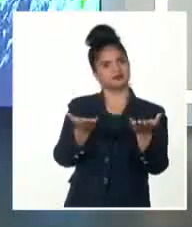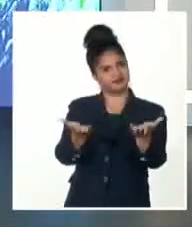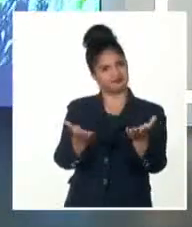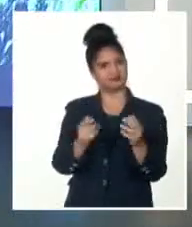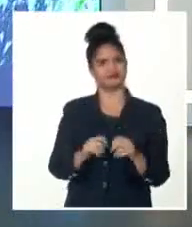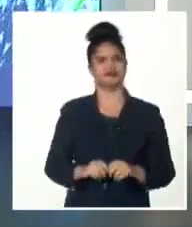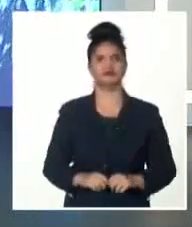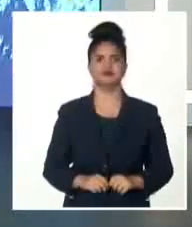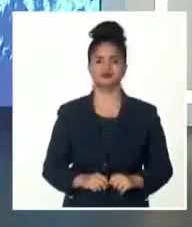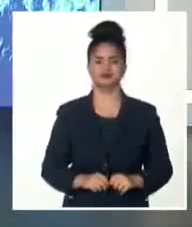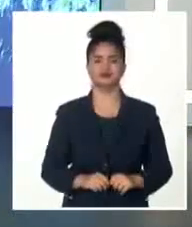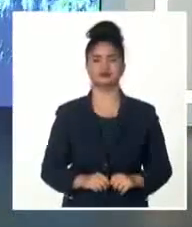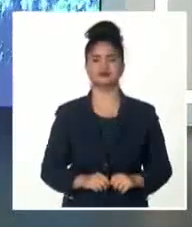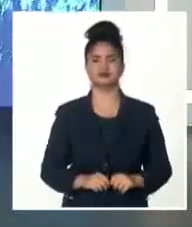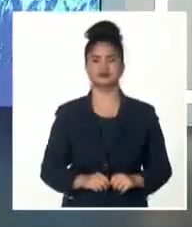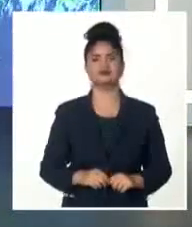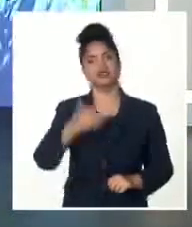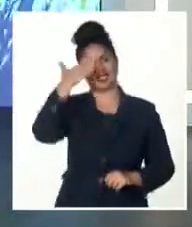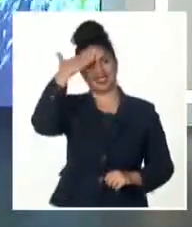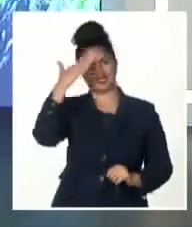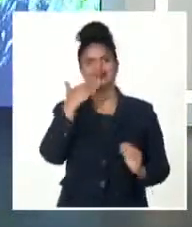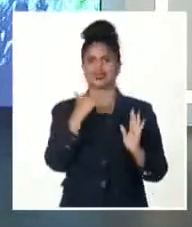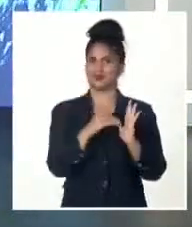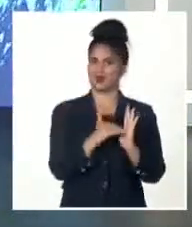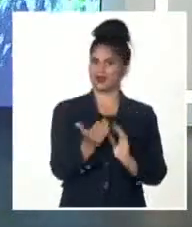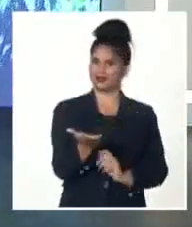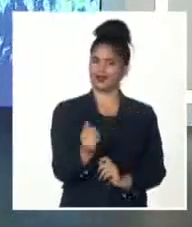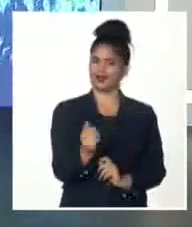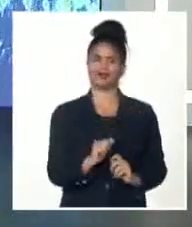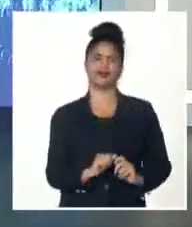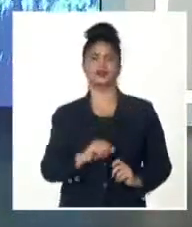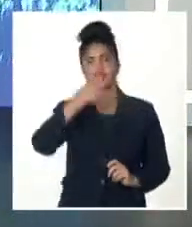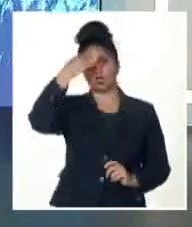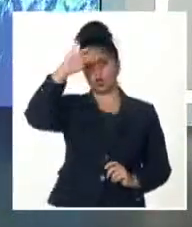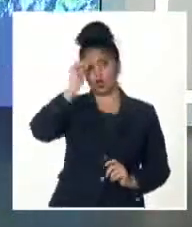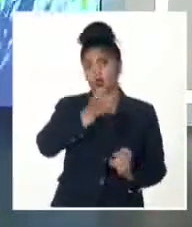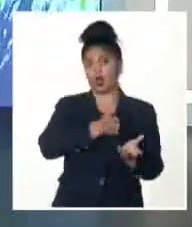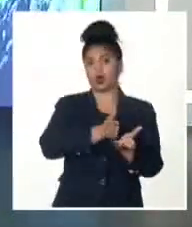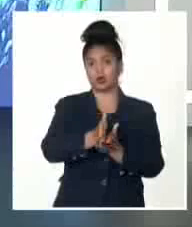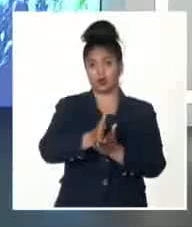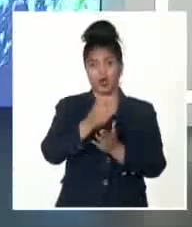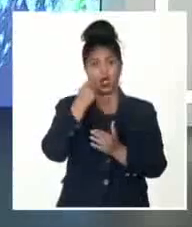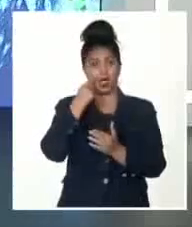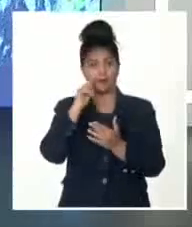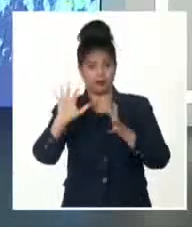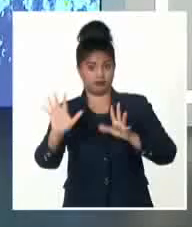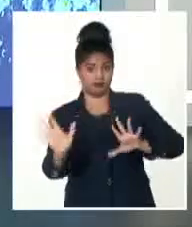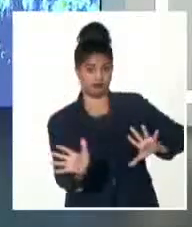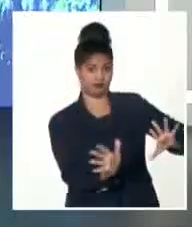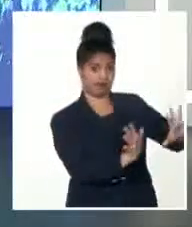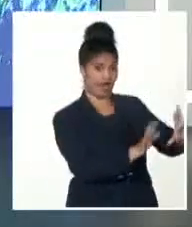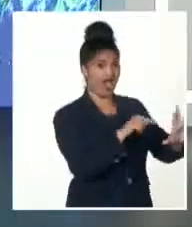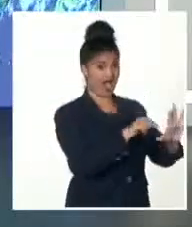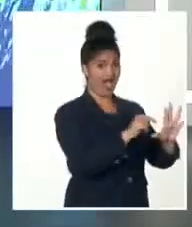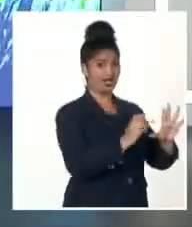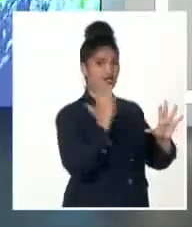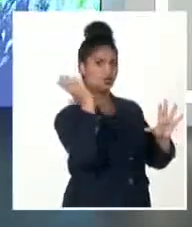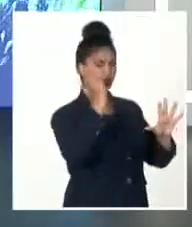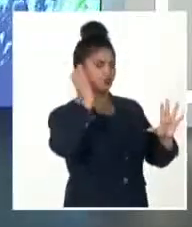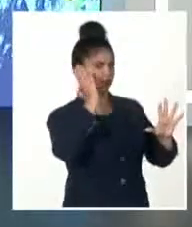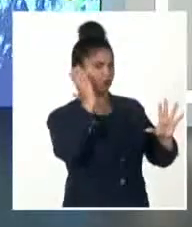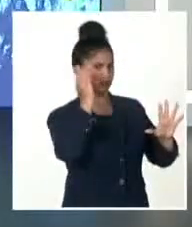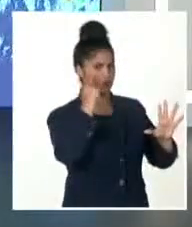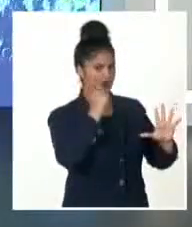Gracias. Saludos. Efectivamente, continúa avanzando la tormenta tropical verde sobre aguas del Atlántico. El Central ha tenido poco cambio